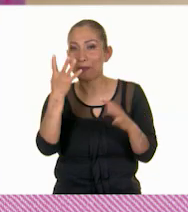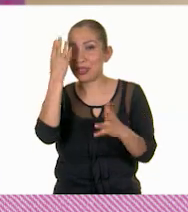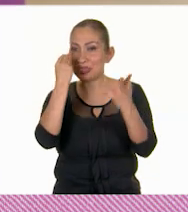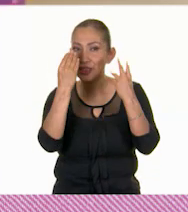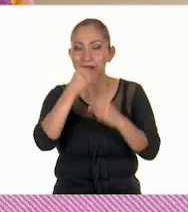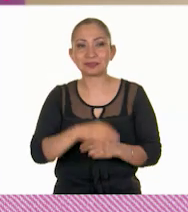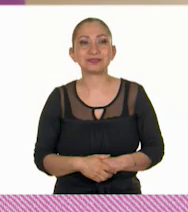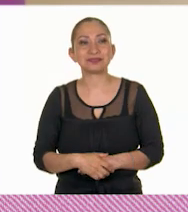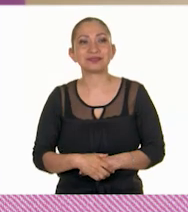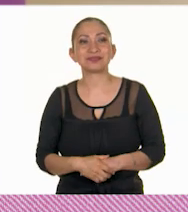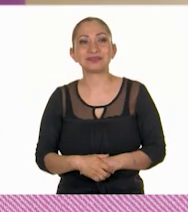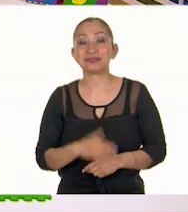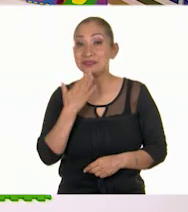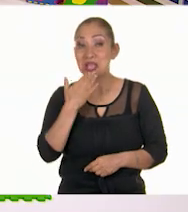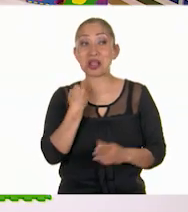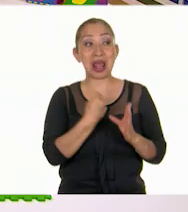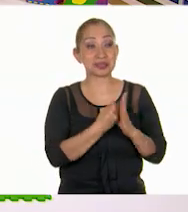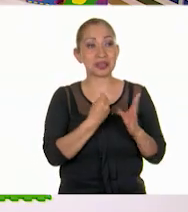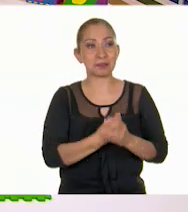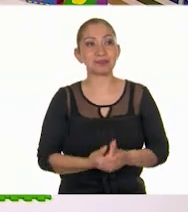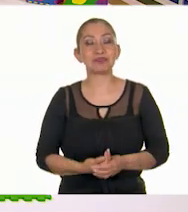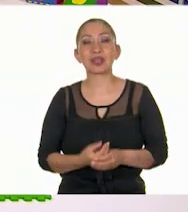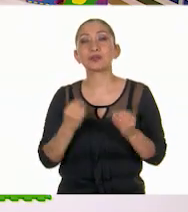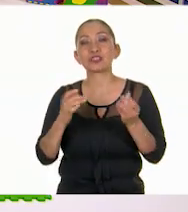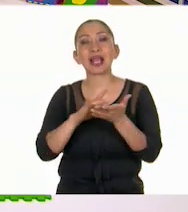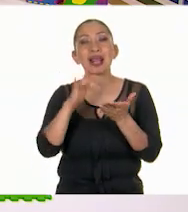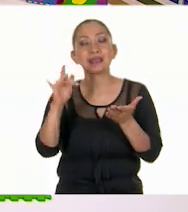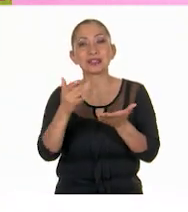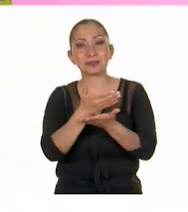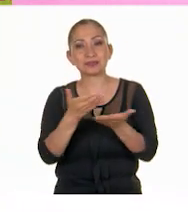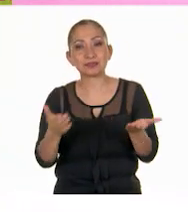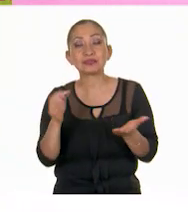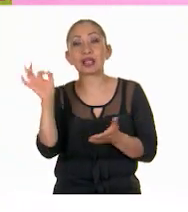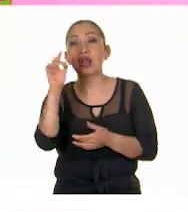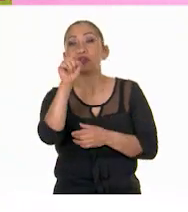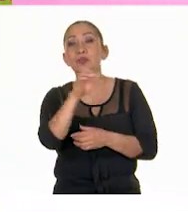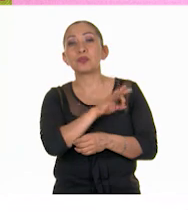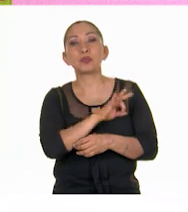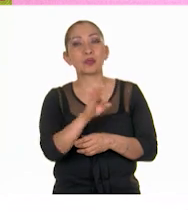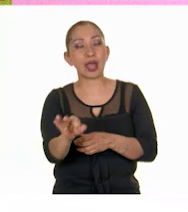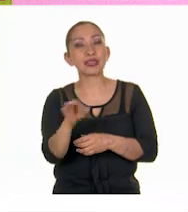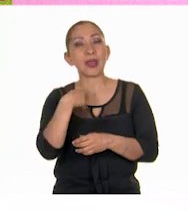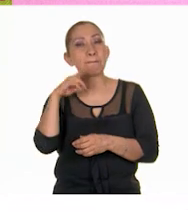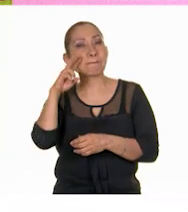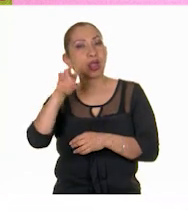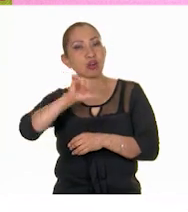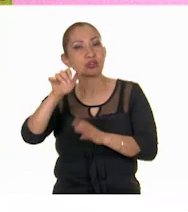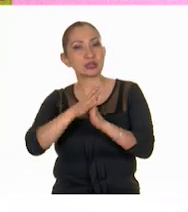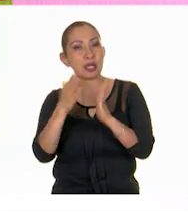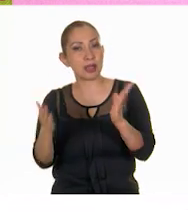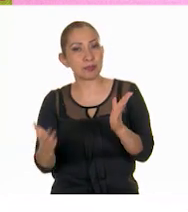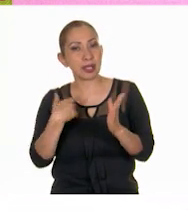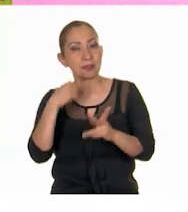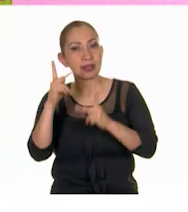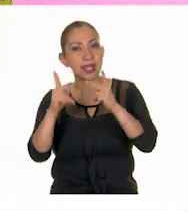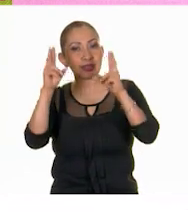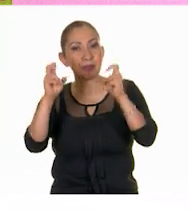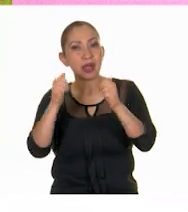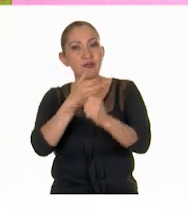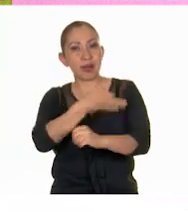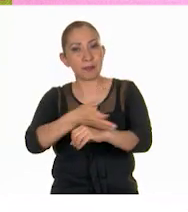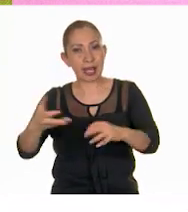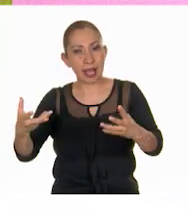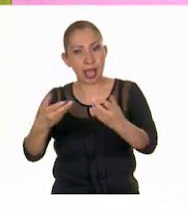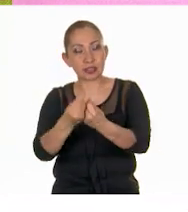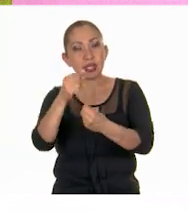aprendiendo. Sí, qué gran clase. Muchas gracias. Si te es posible, consulta otros libros y comenta el tema de hoy con tu